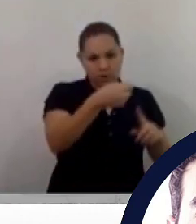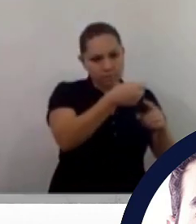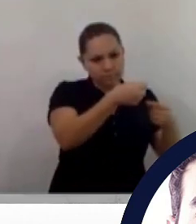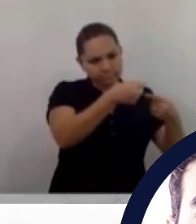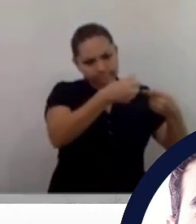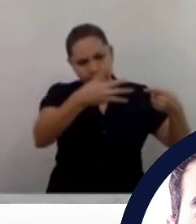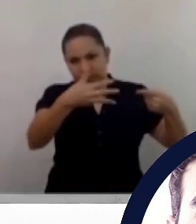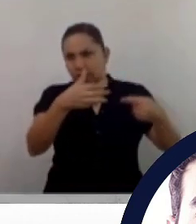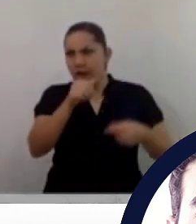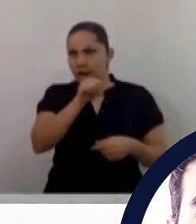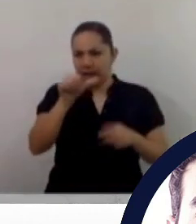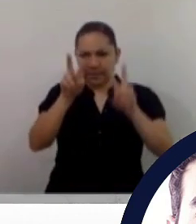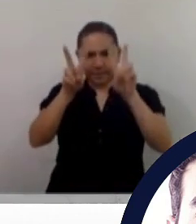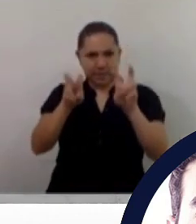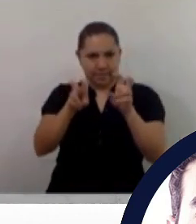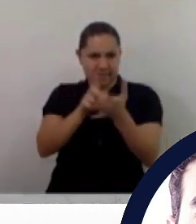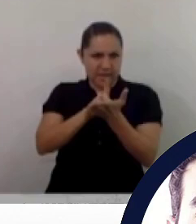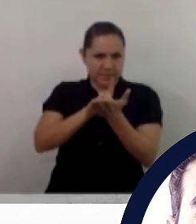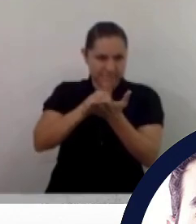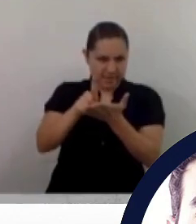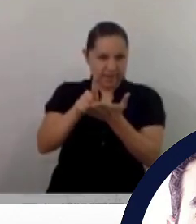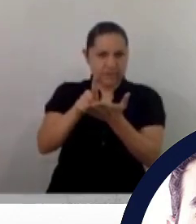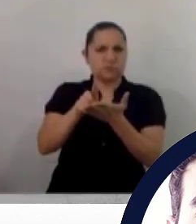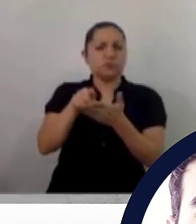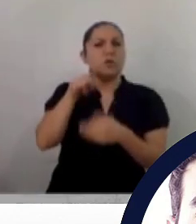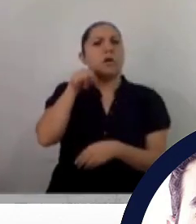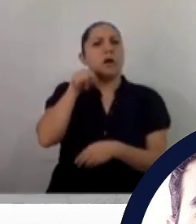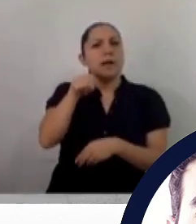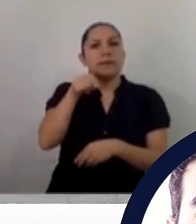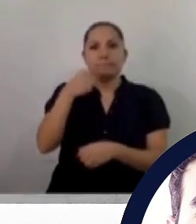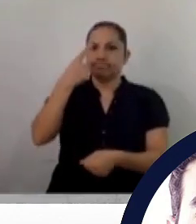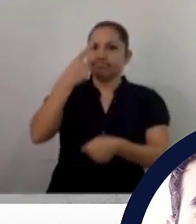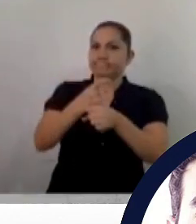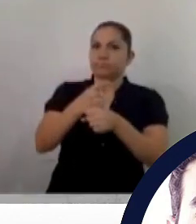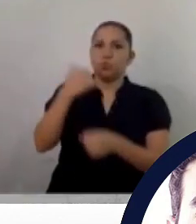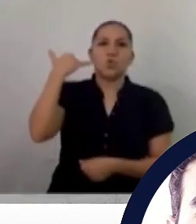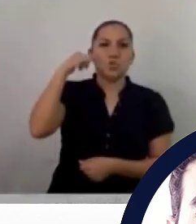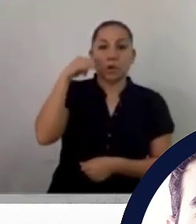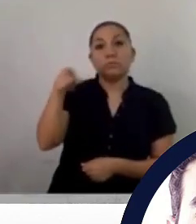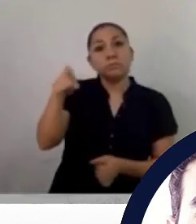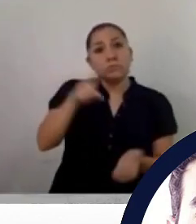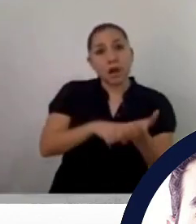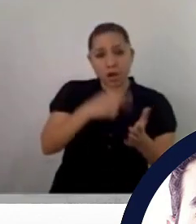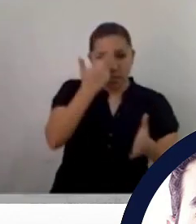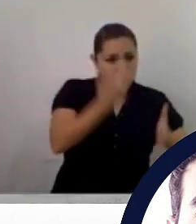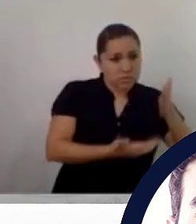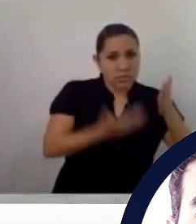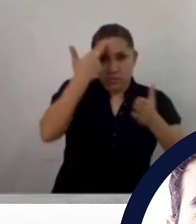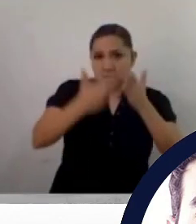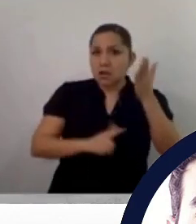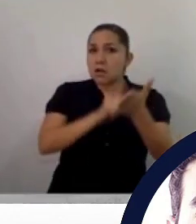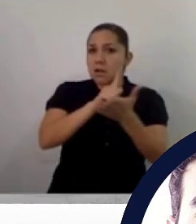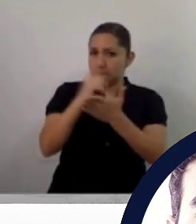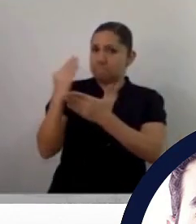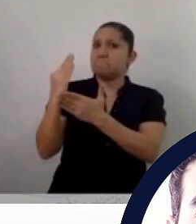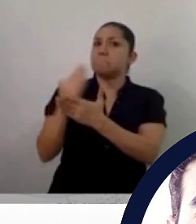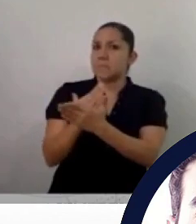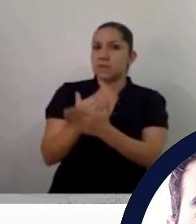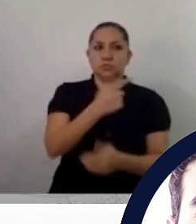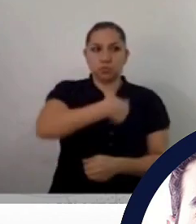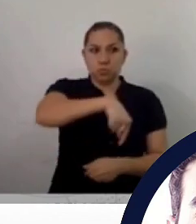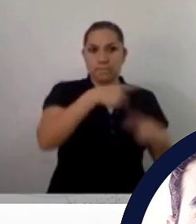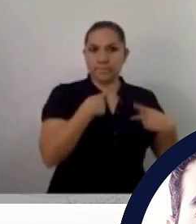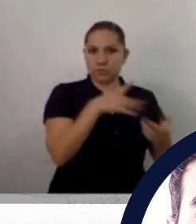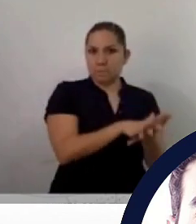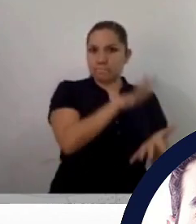¿Cuáles son las medallas que obtienen los estados si no obtuvo ninguna Sonora? Veo que la escala fue oro, plata y bronce.